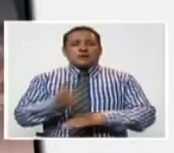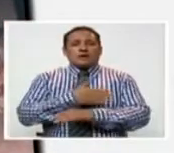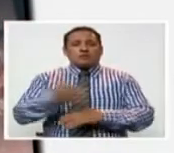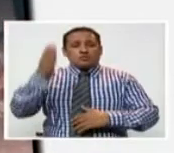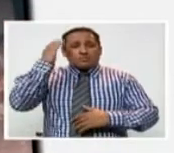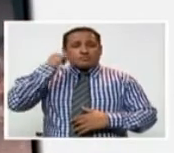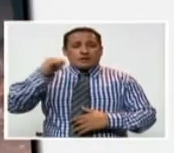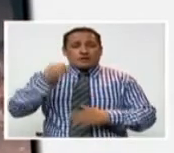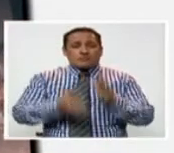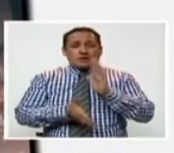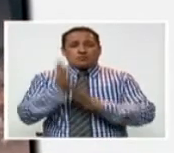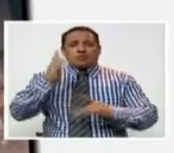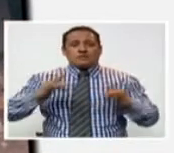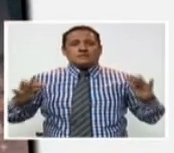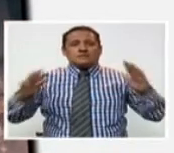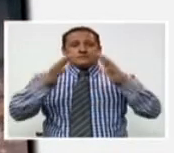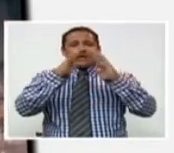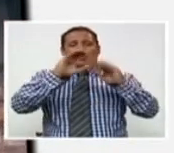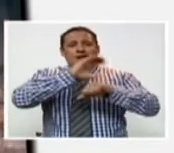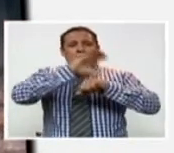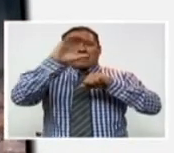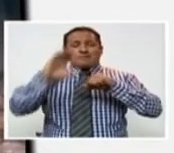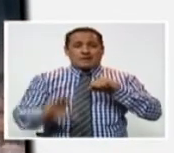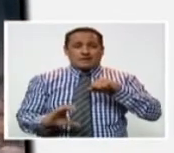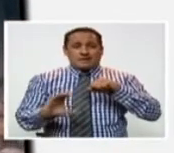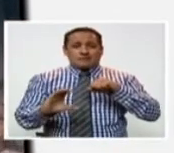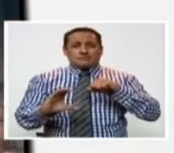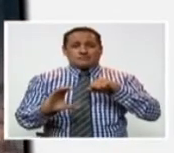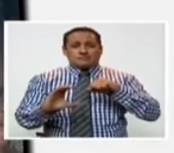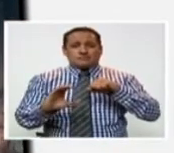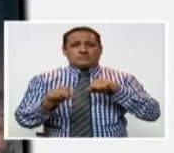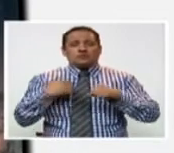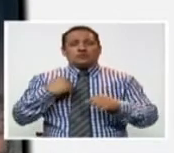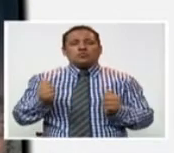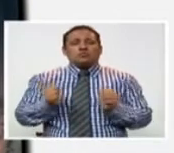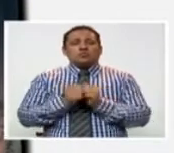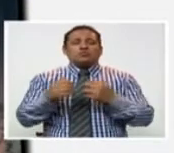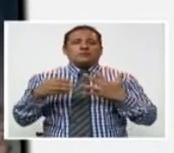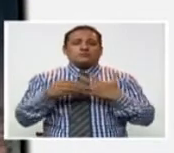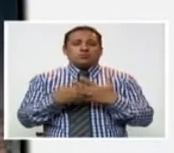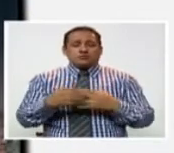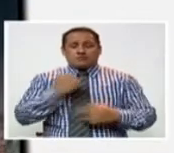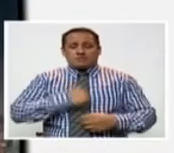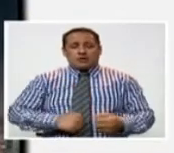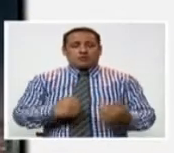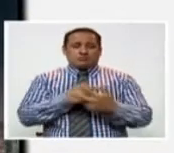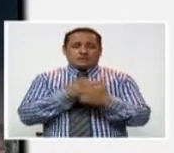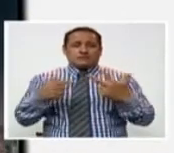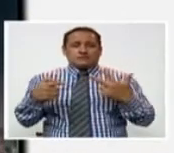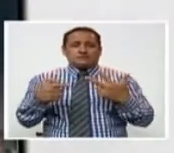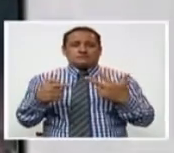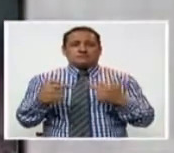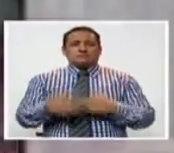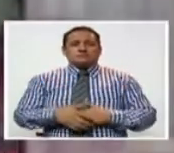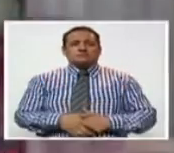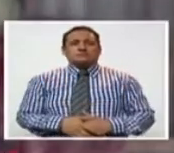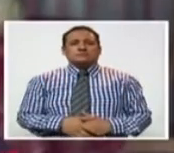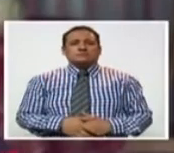Fue un viaje a Cajamarca. Resulta que estaba con mi señora y mi menor hijo.